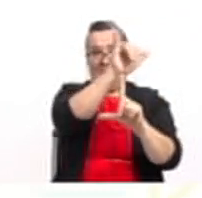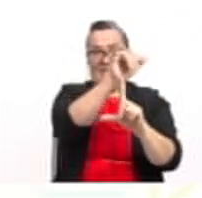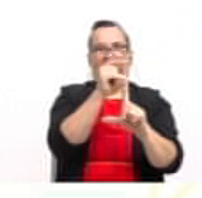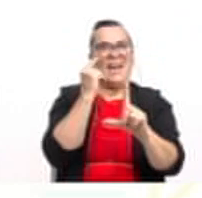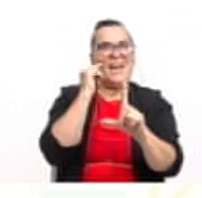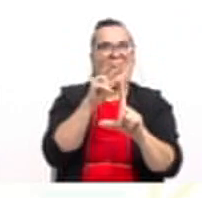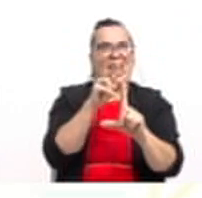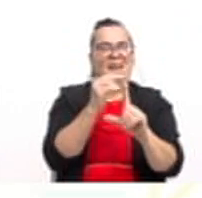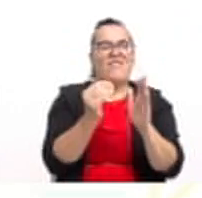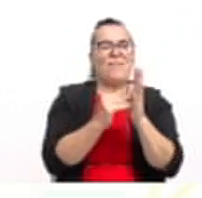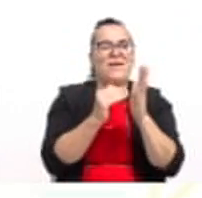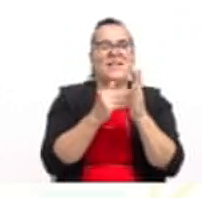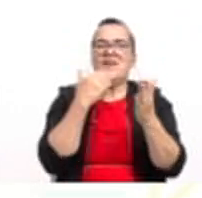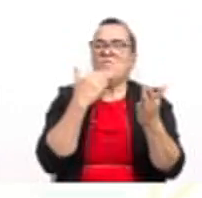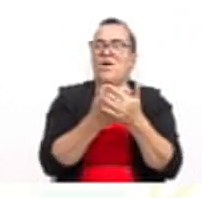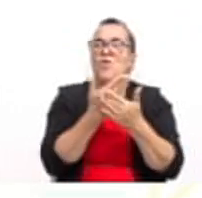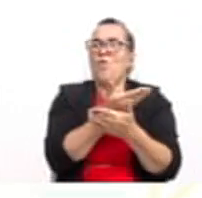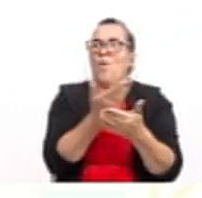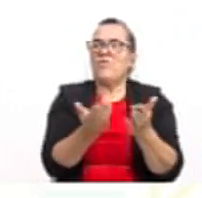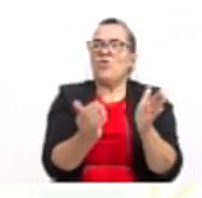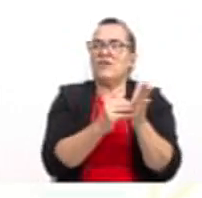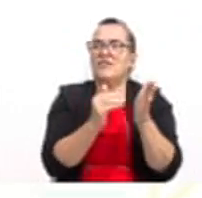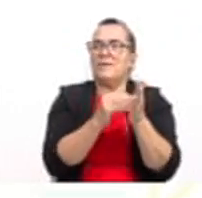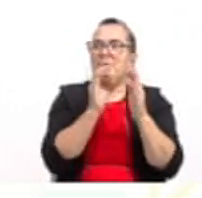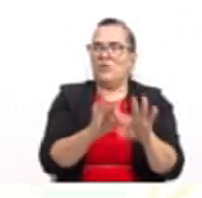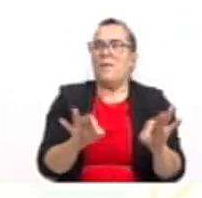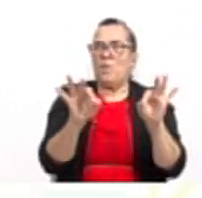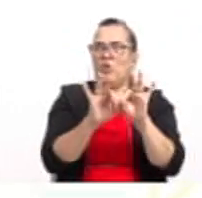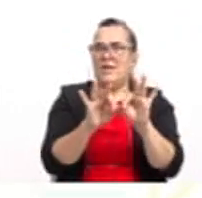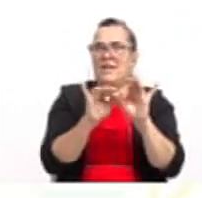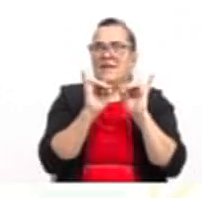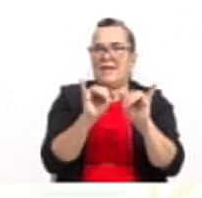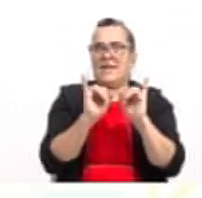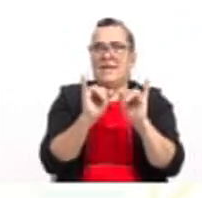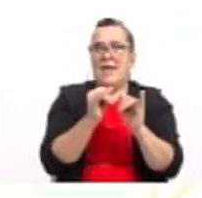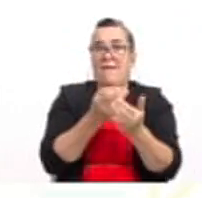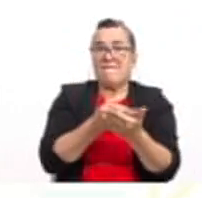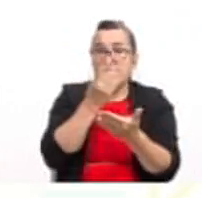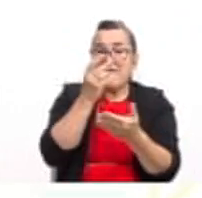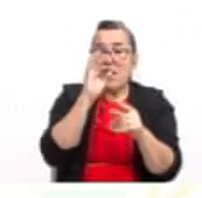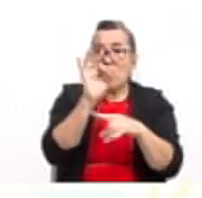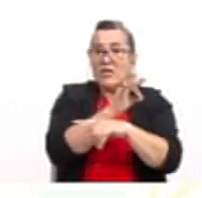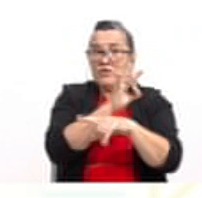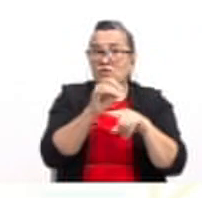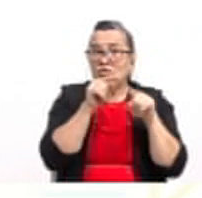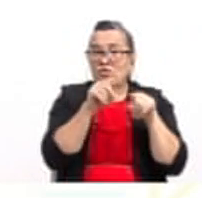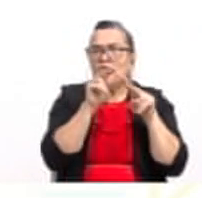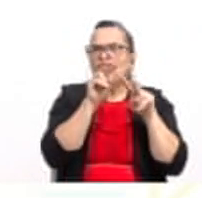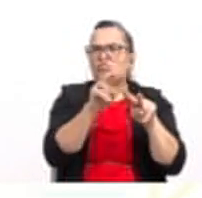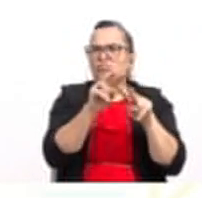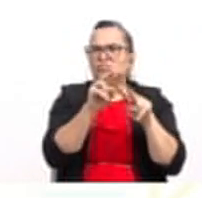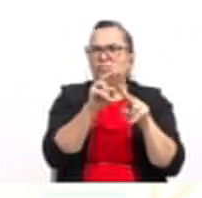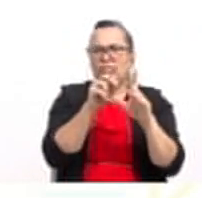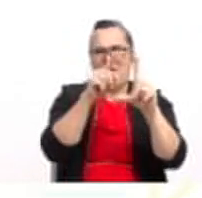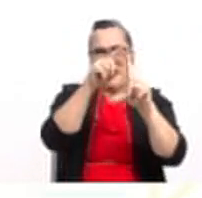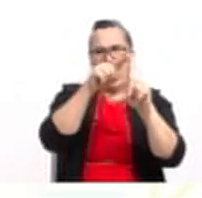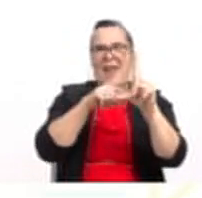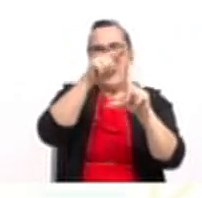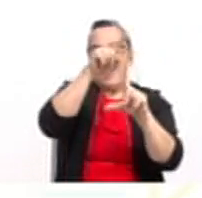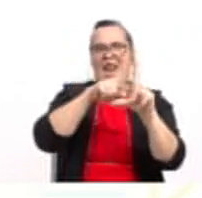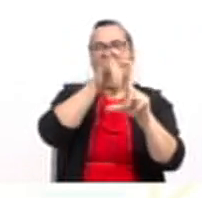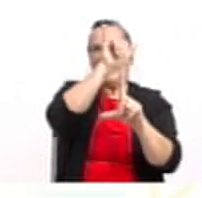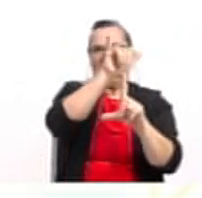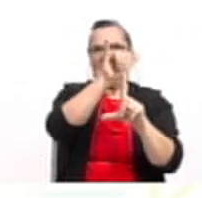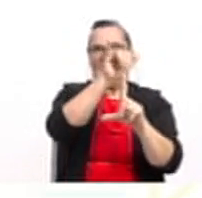repetir es bueno cuando lo que se repite es importante. Los valores de una función se observan en el eje Y, en el eje de las